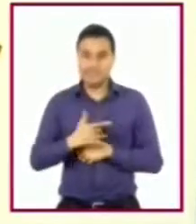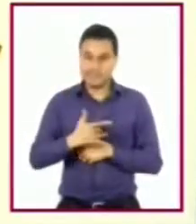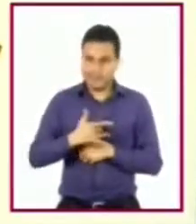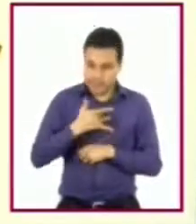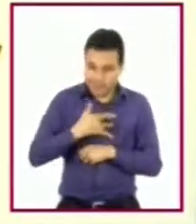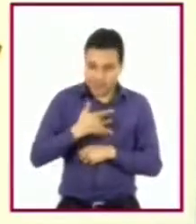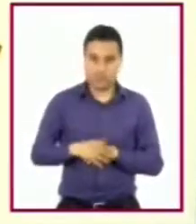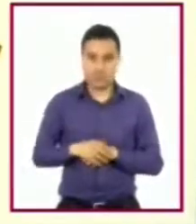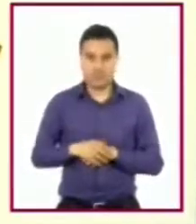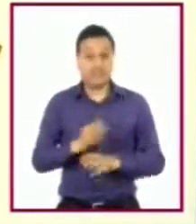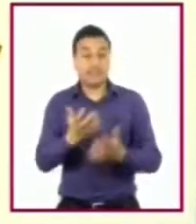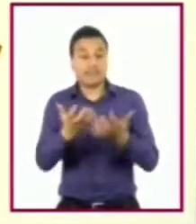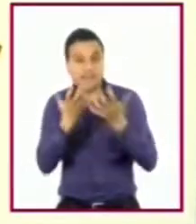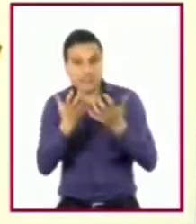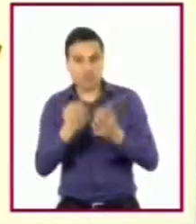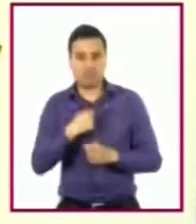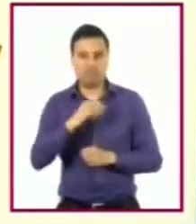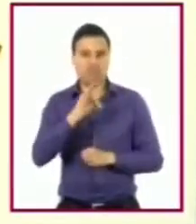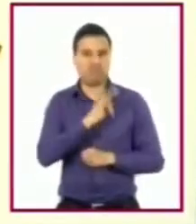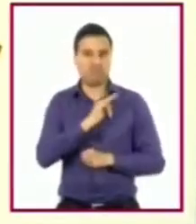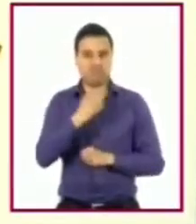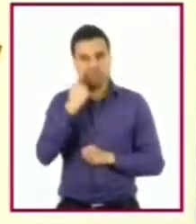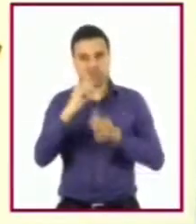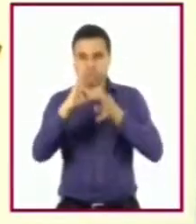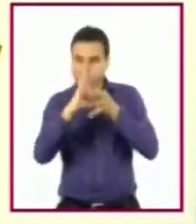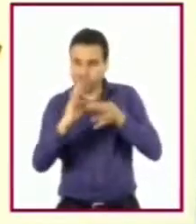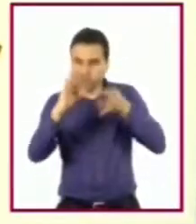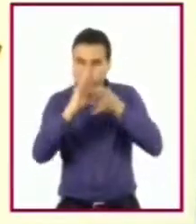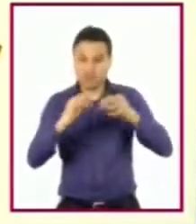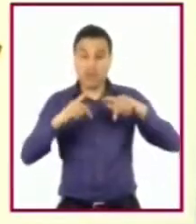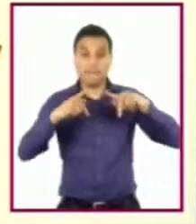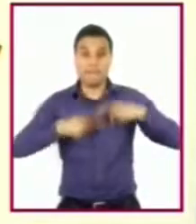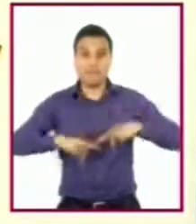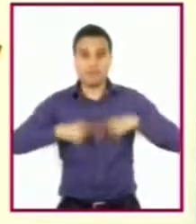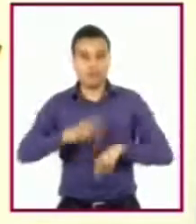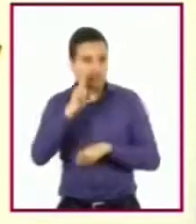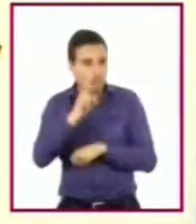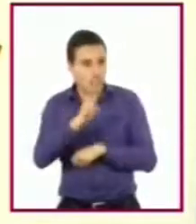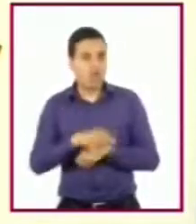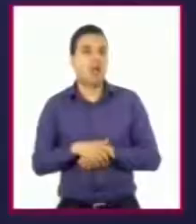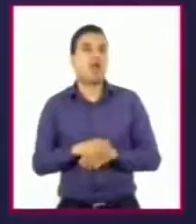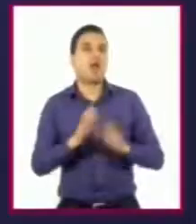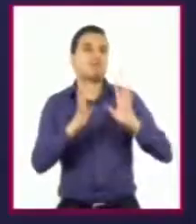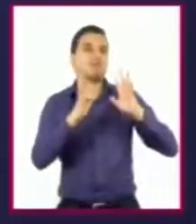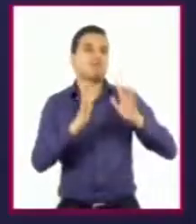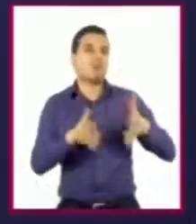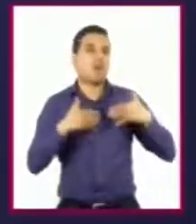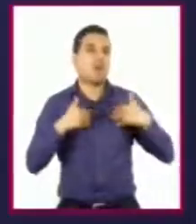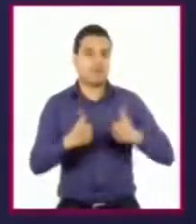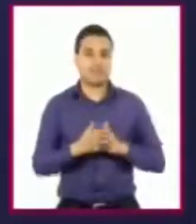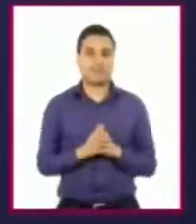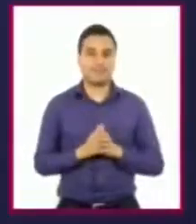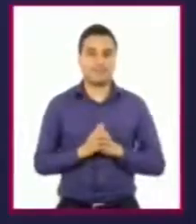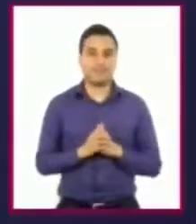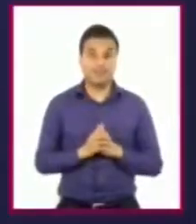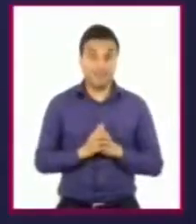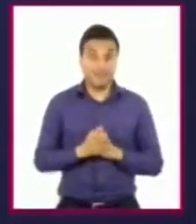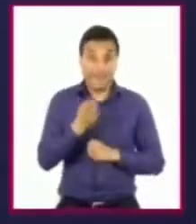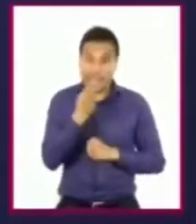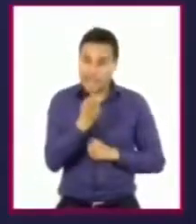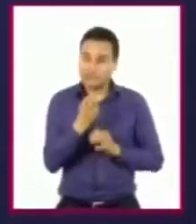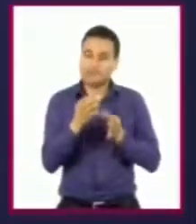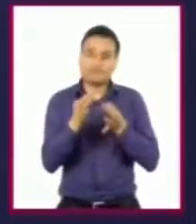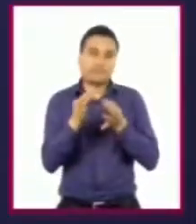y deseos. Con la intención de que otra persona los comprenda. Esta etapa es la más